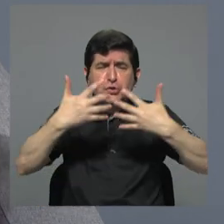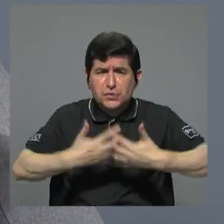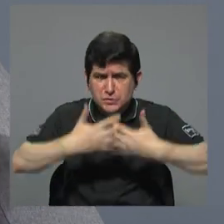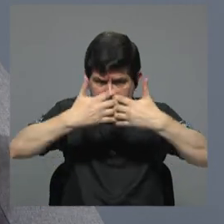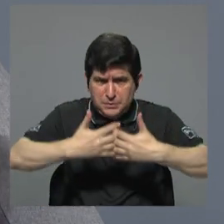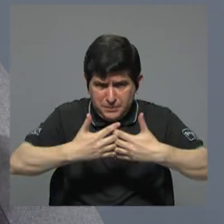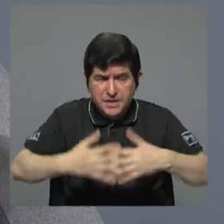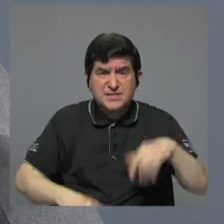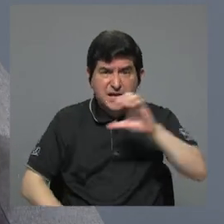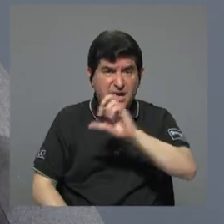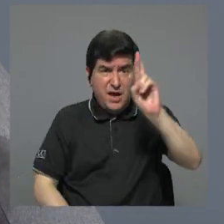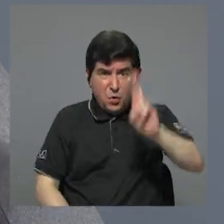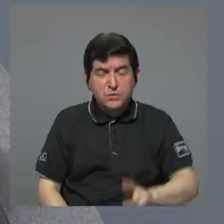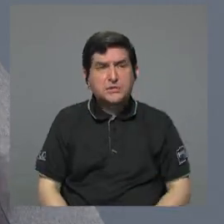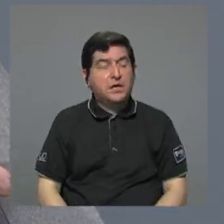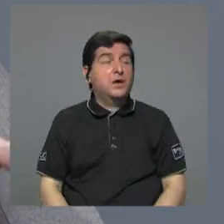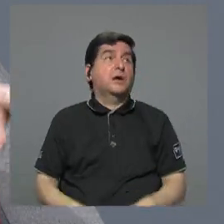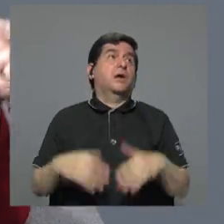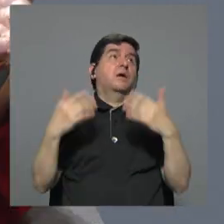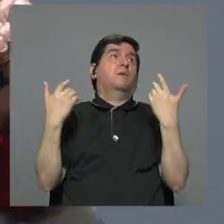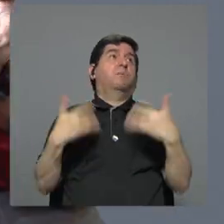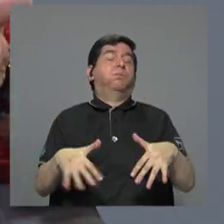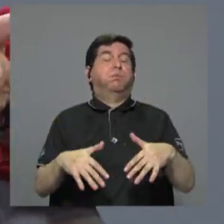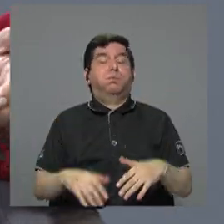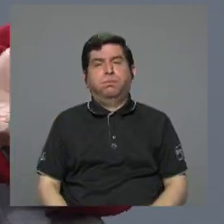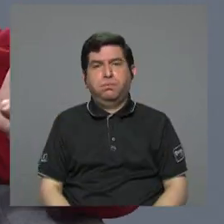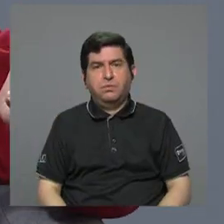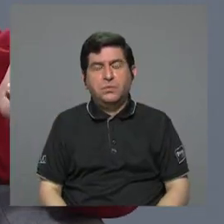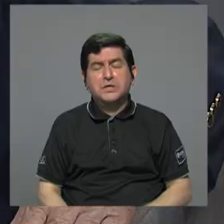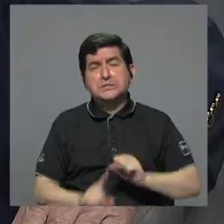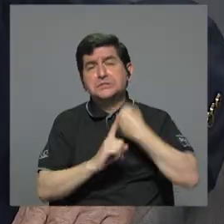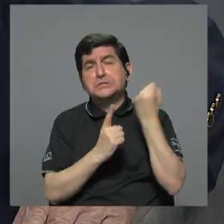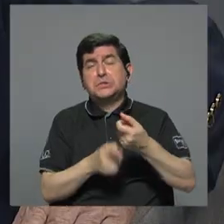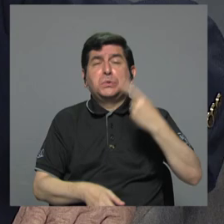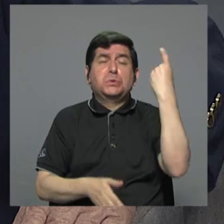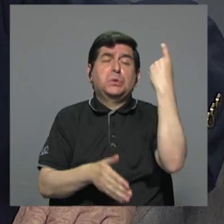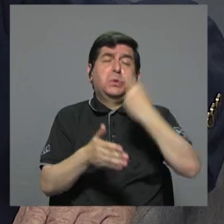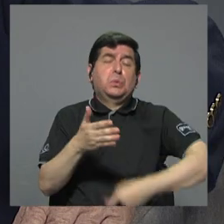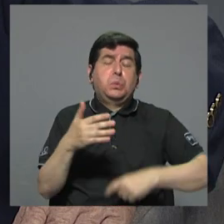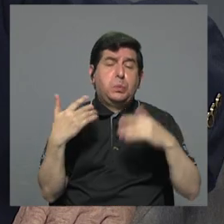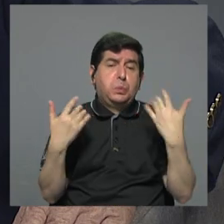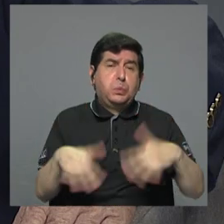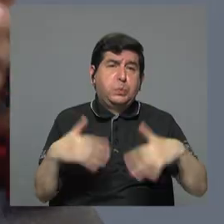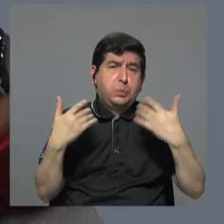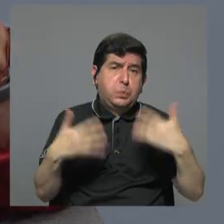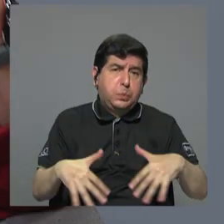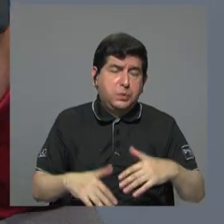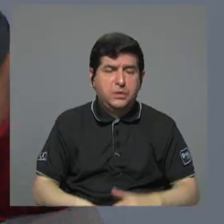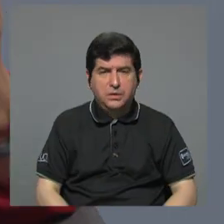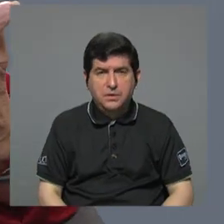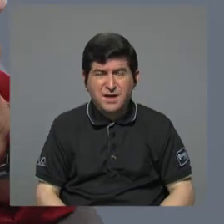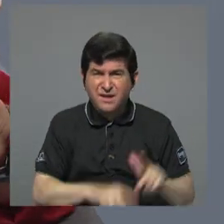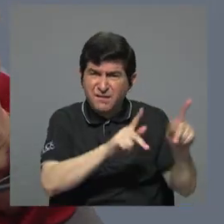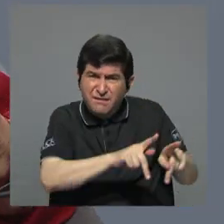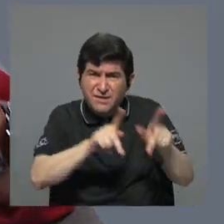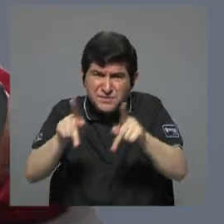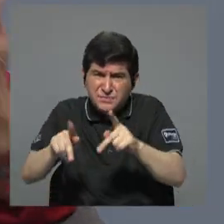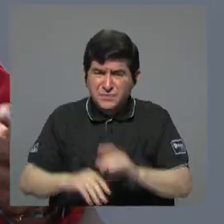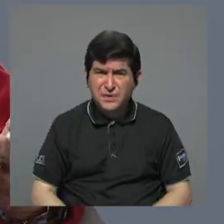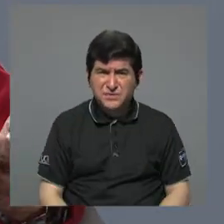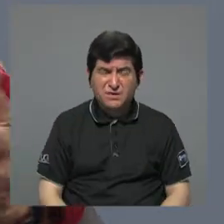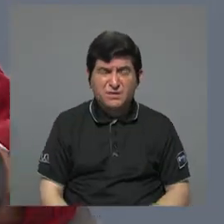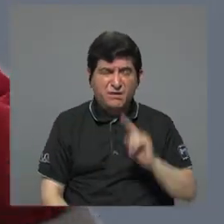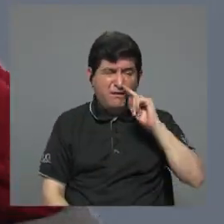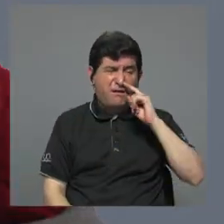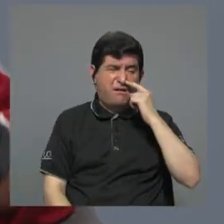emprendimiento aquí en Costa Rica hay que pasar por un calvario, ¿verdad? Por un calvario. Entonces, la gente se